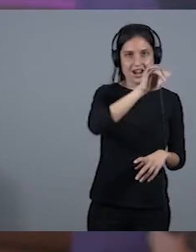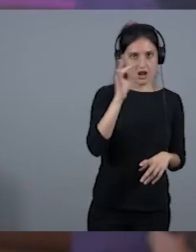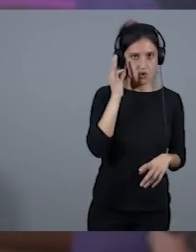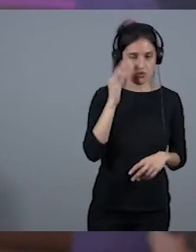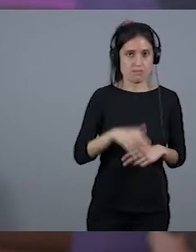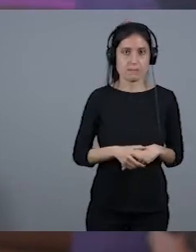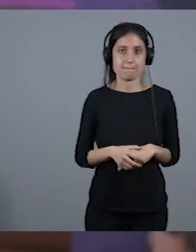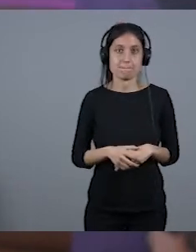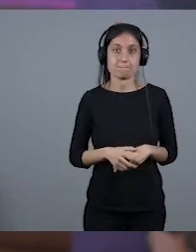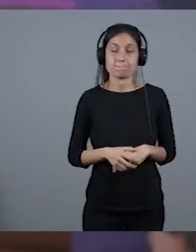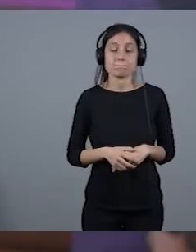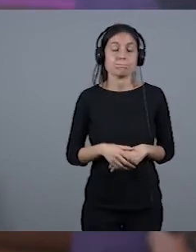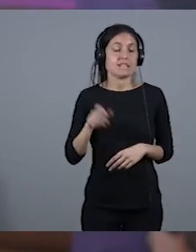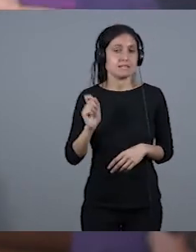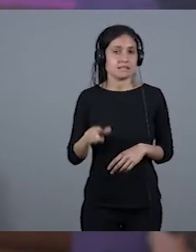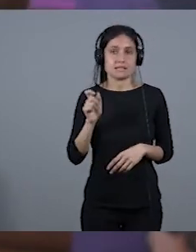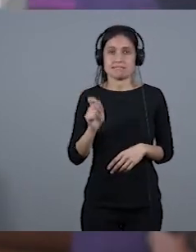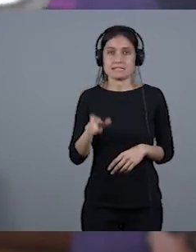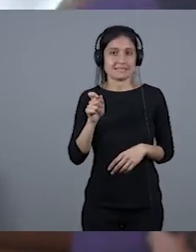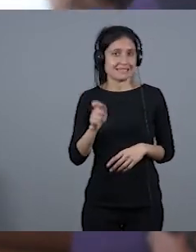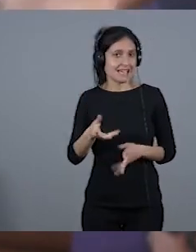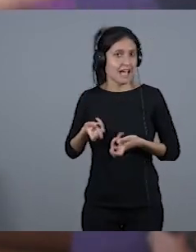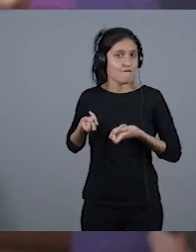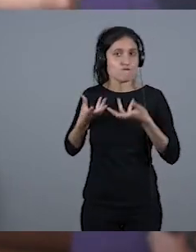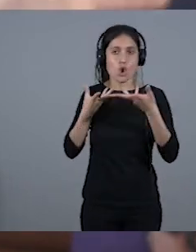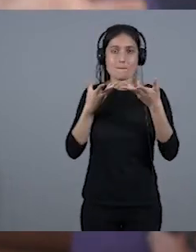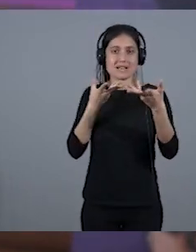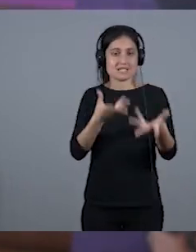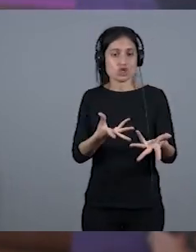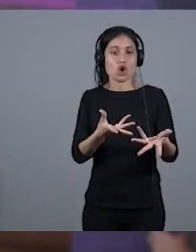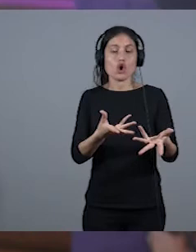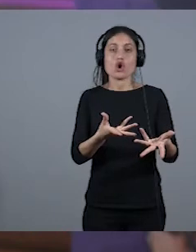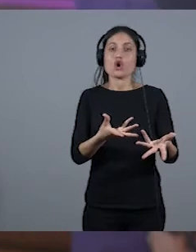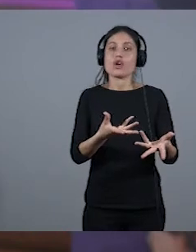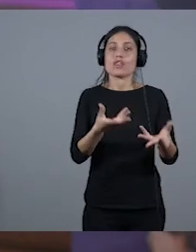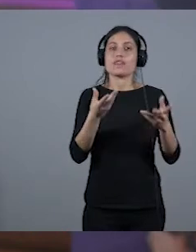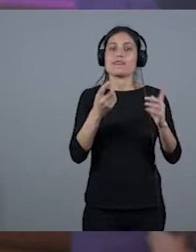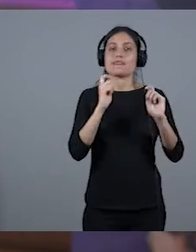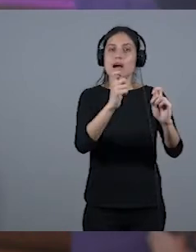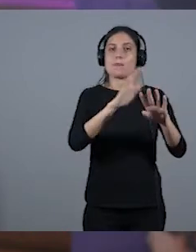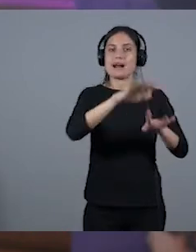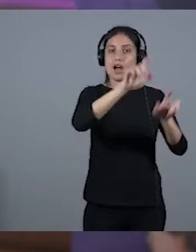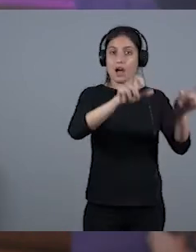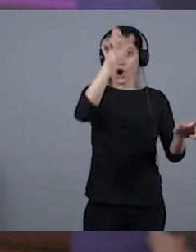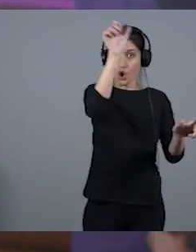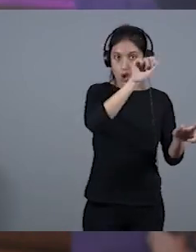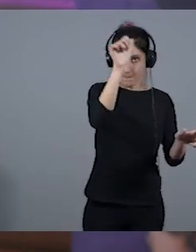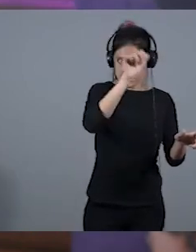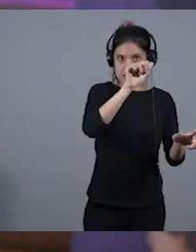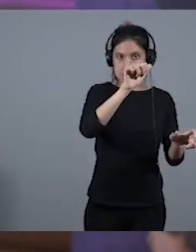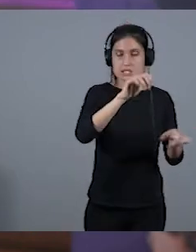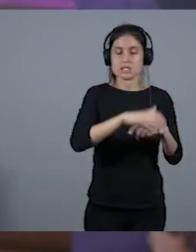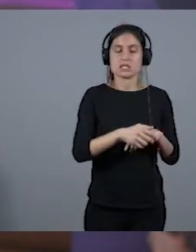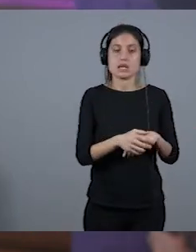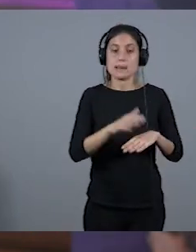ofrecíamos precisamente para las personas responsables, hombres, que tuvieran esa información, que tuvieran